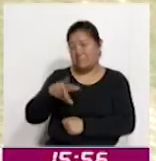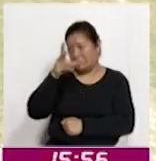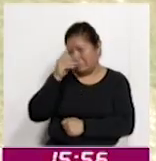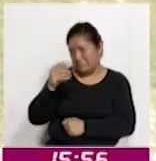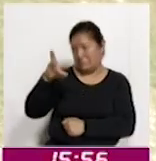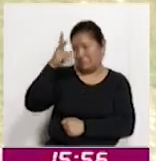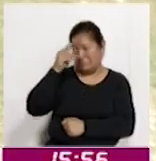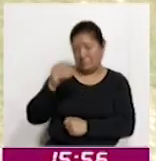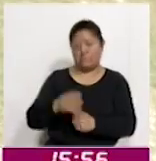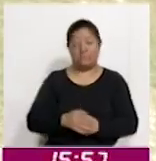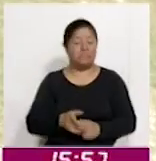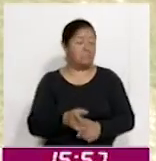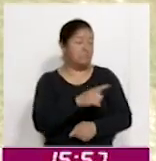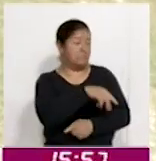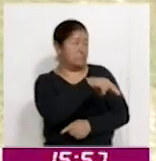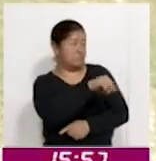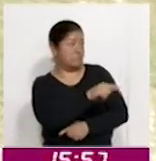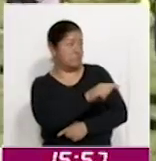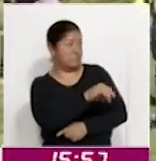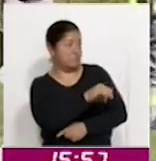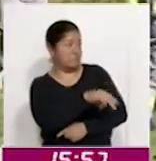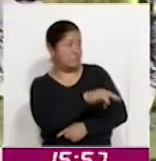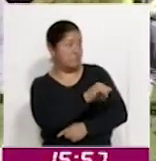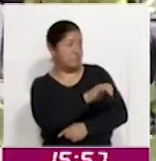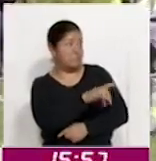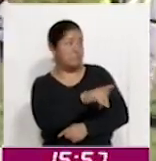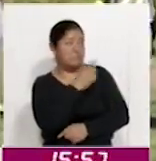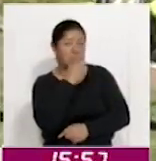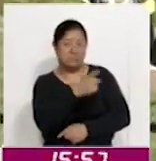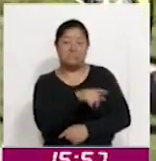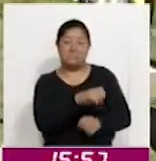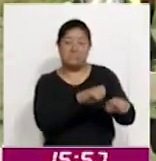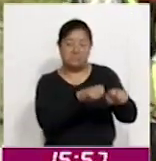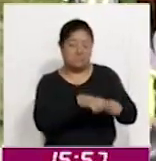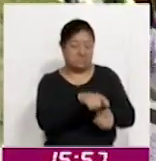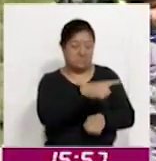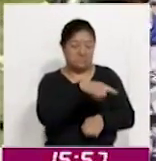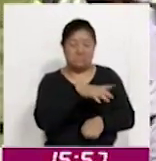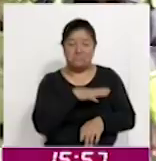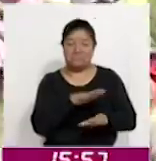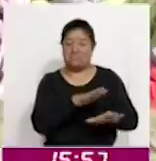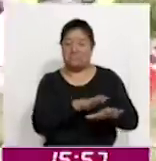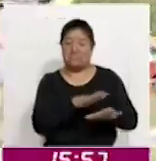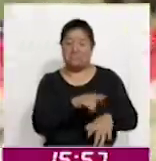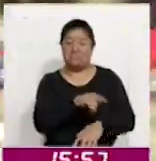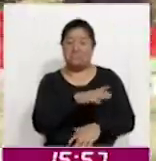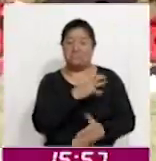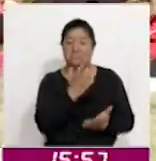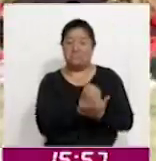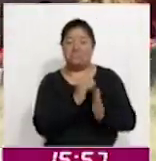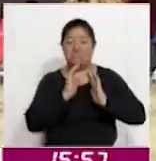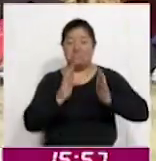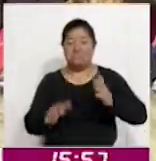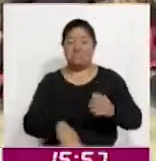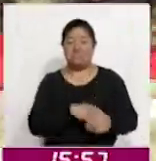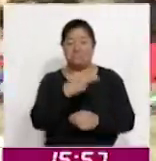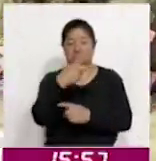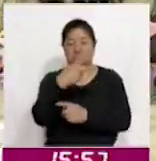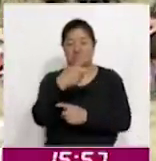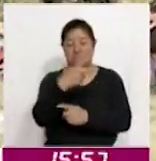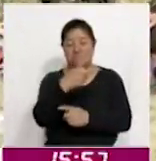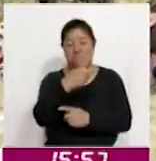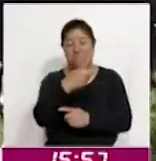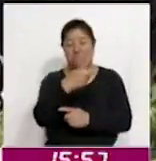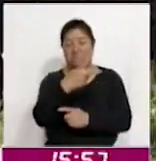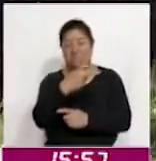Mientras que el manager Nathanel Torres Calderón destacó el excelente desempeño de su equipo, los cardenales, quienes lograron acceder a la semifinal del torneo gracias a su